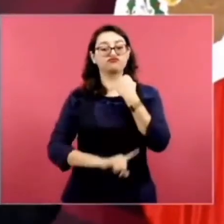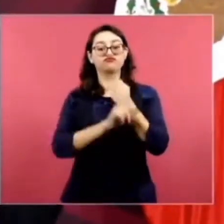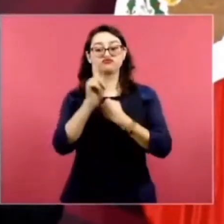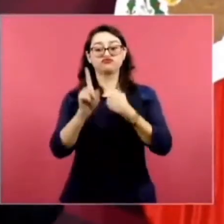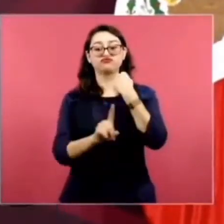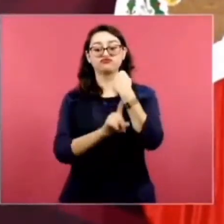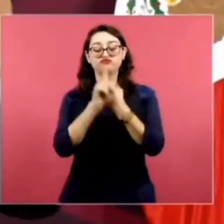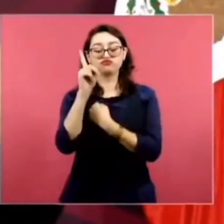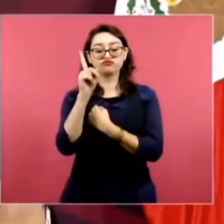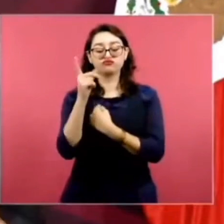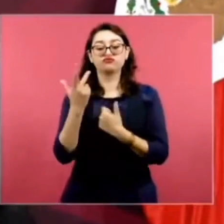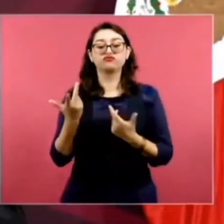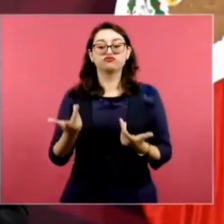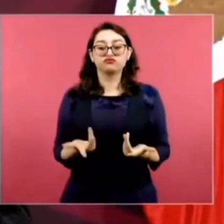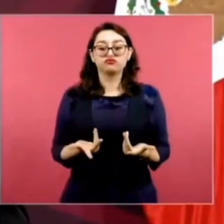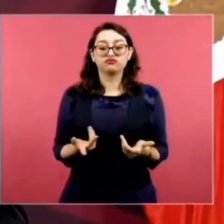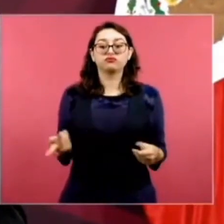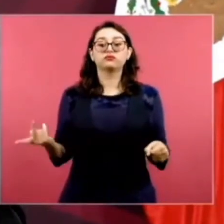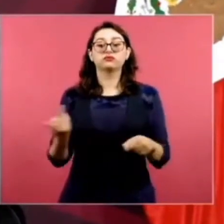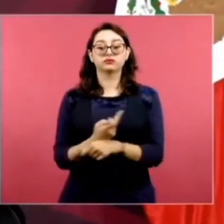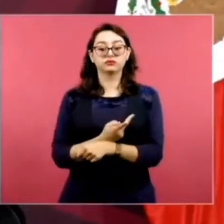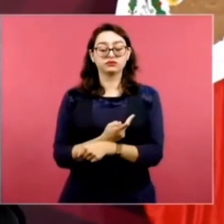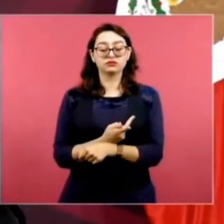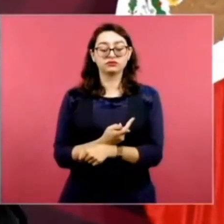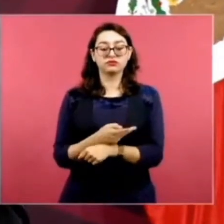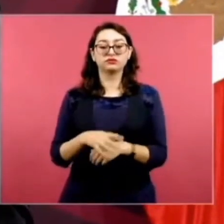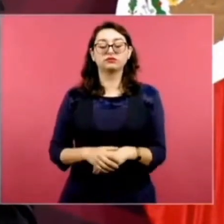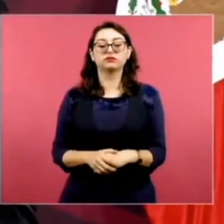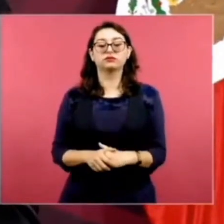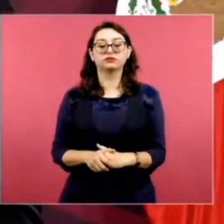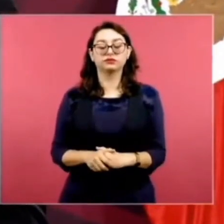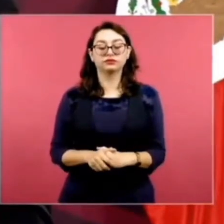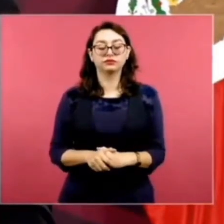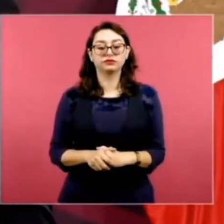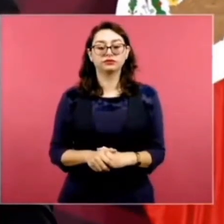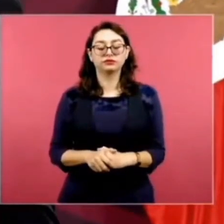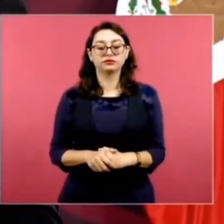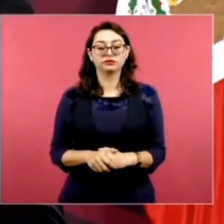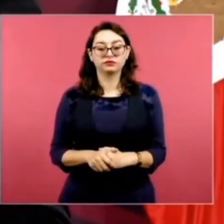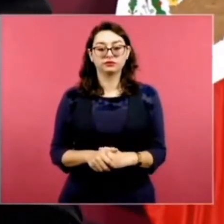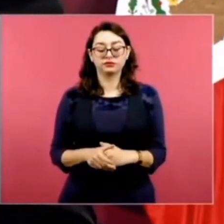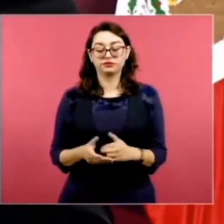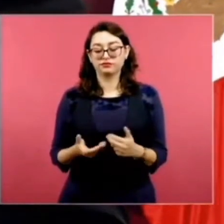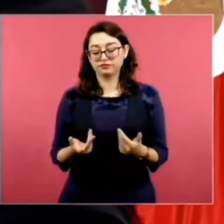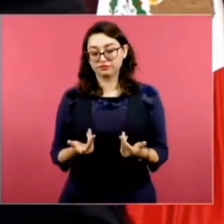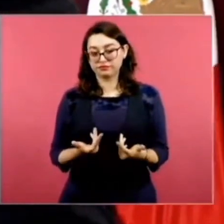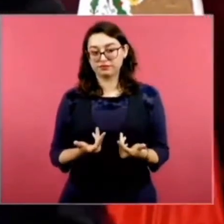Es un canal que se